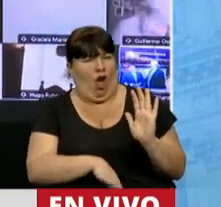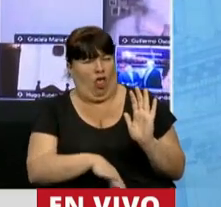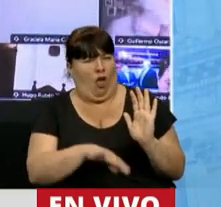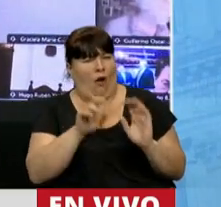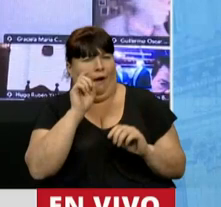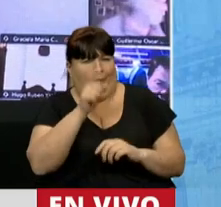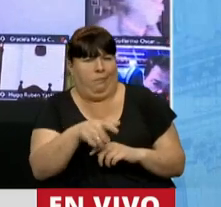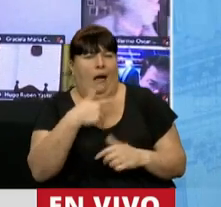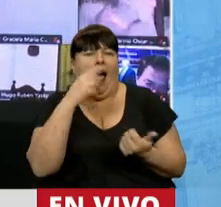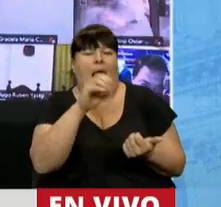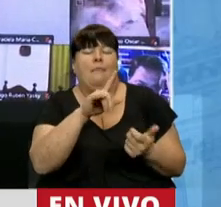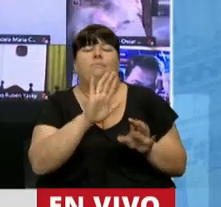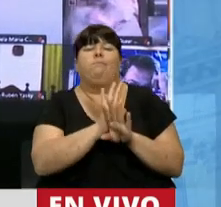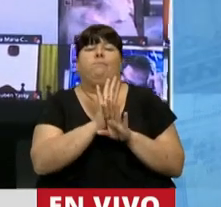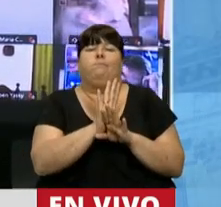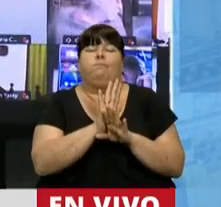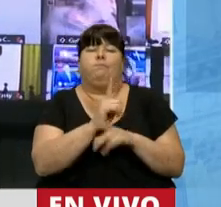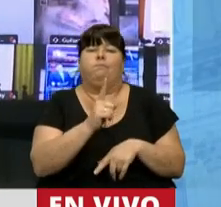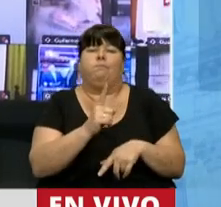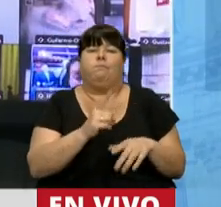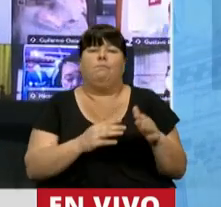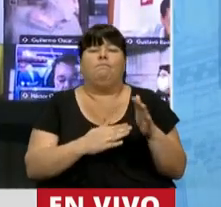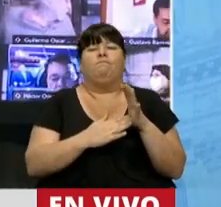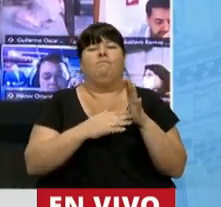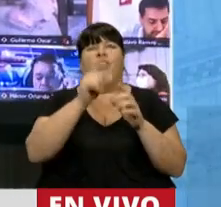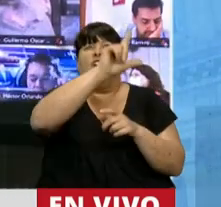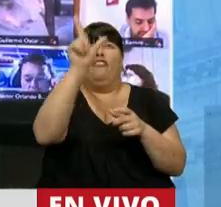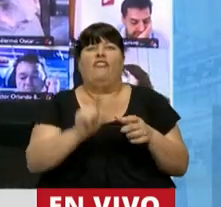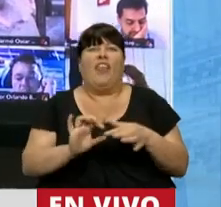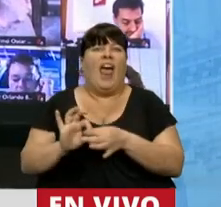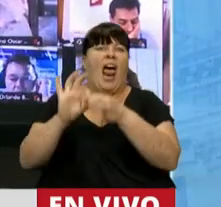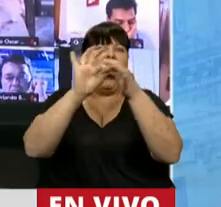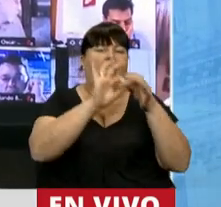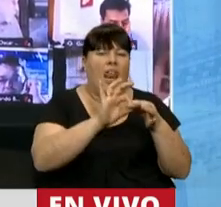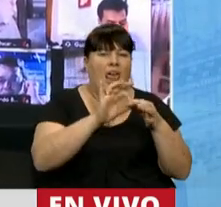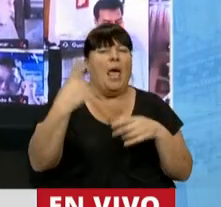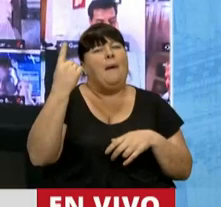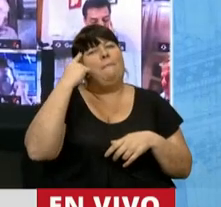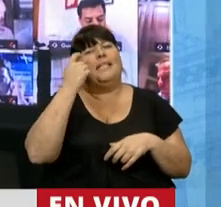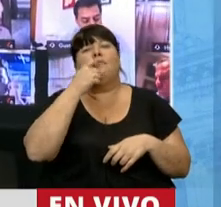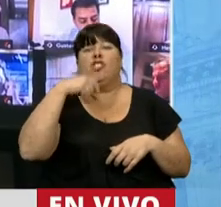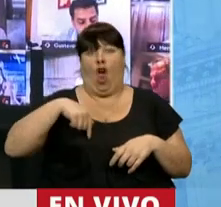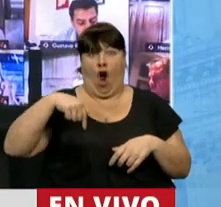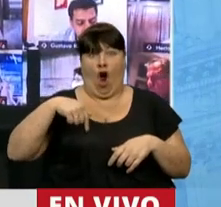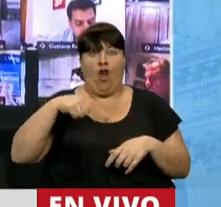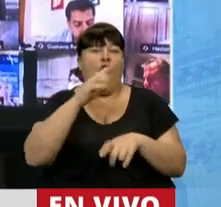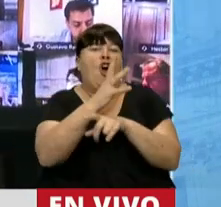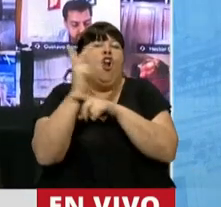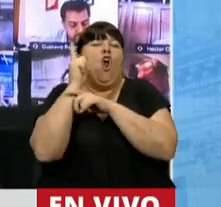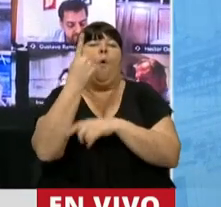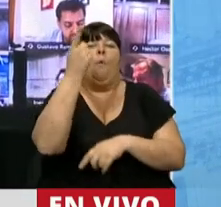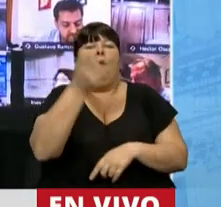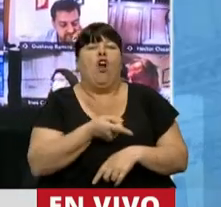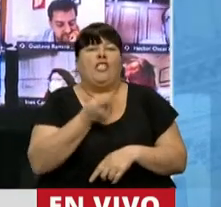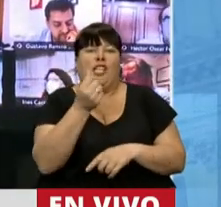vulnerando y bastardeando el principio del federalismo. federalismo. Creciendo que porque hoy le roban un